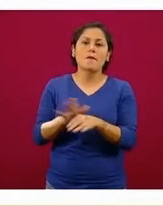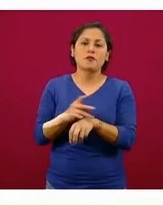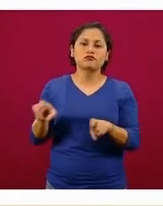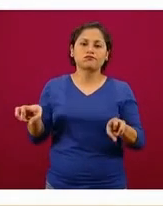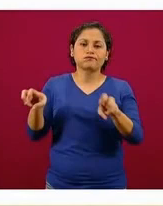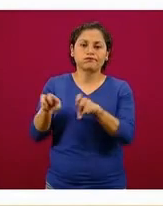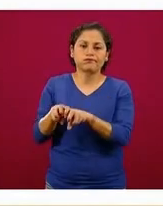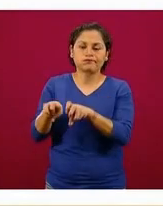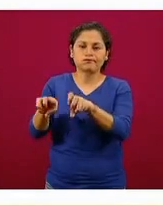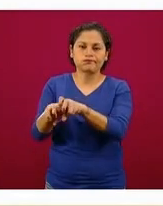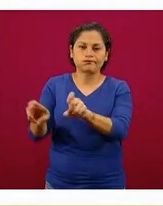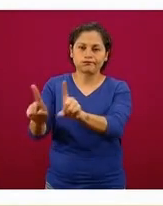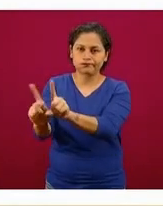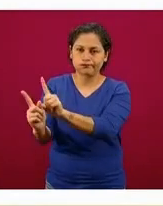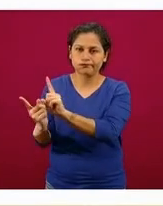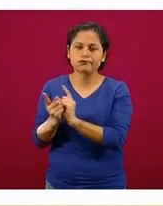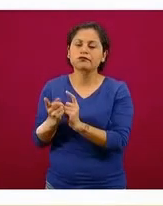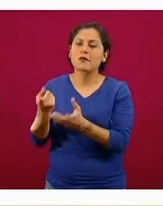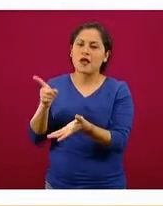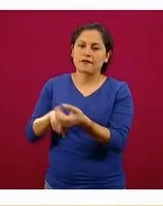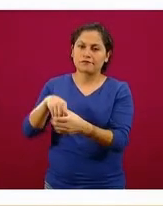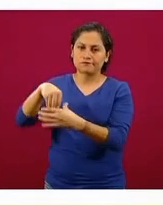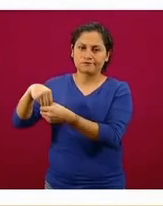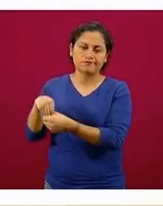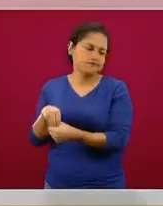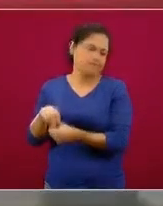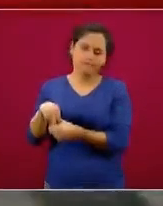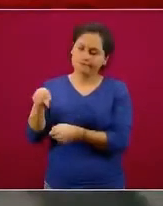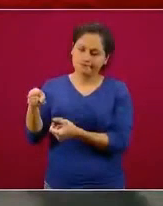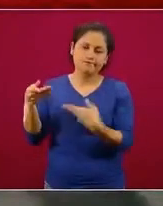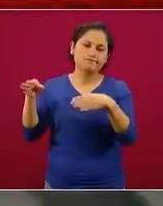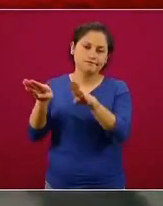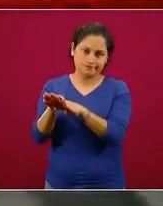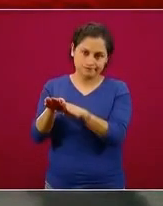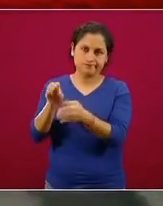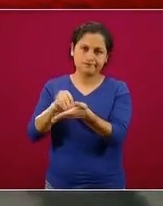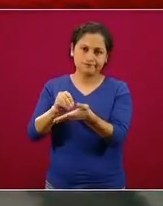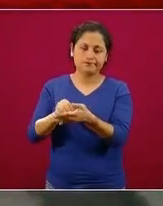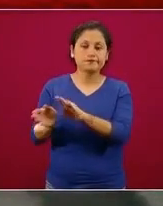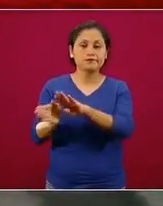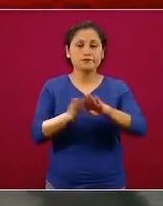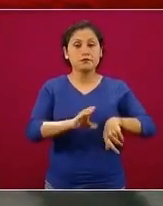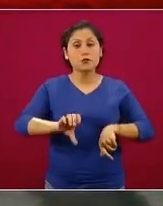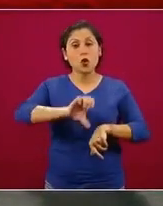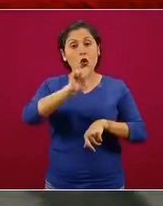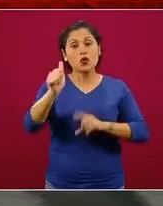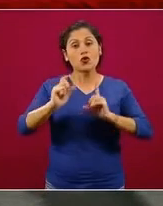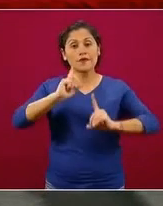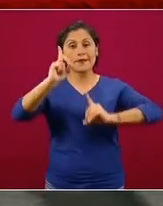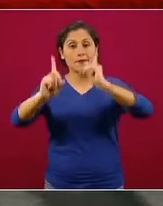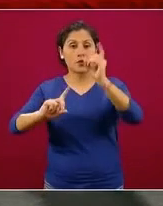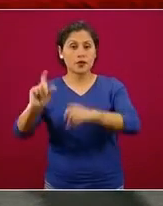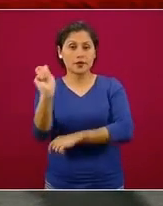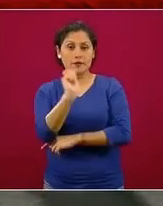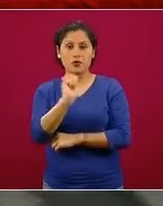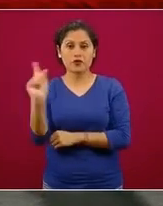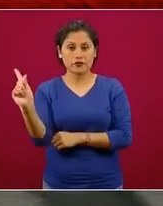momento suspendidos aún en color naranja. Y finalmente deportes profesionales que hemos estado comentando,